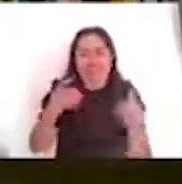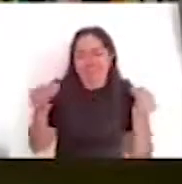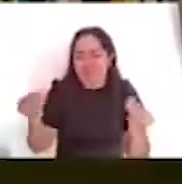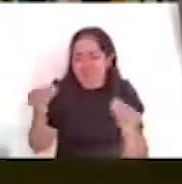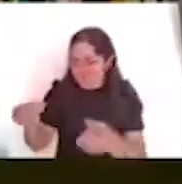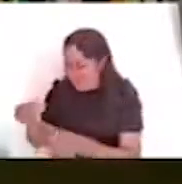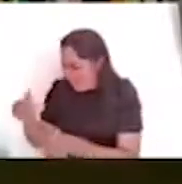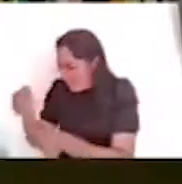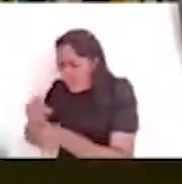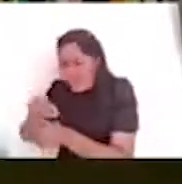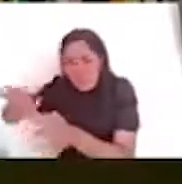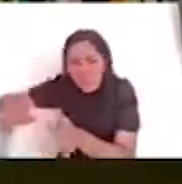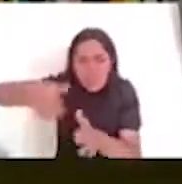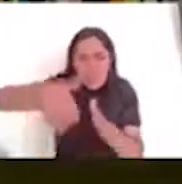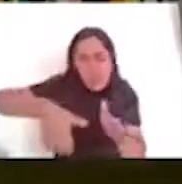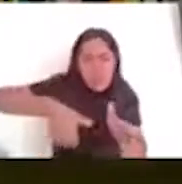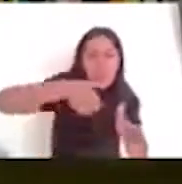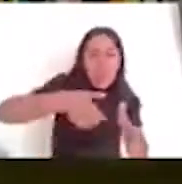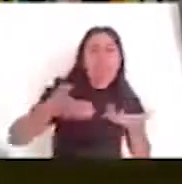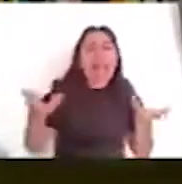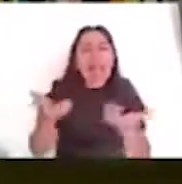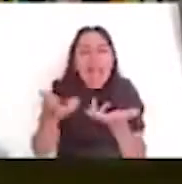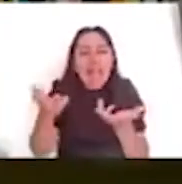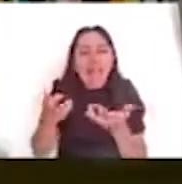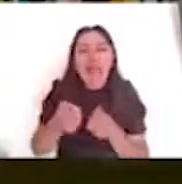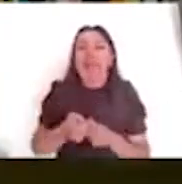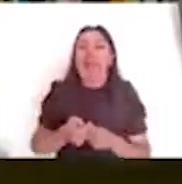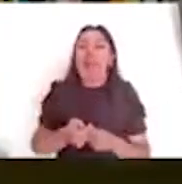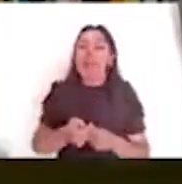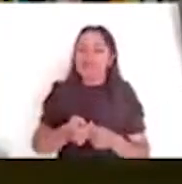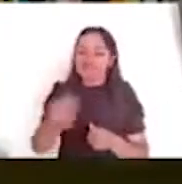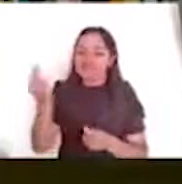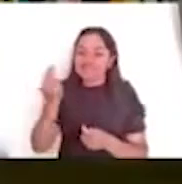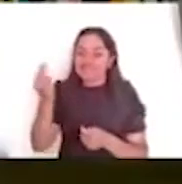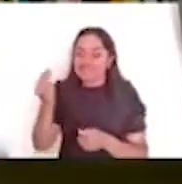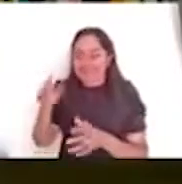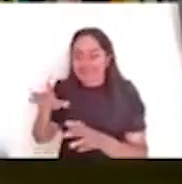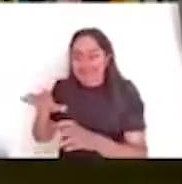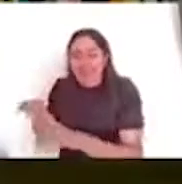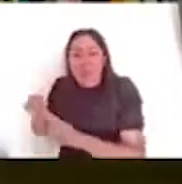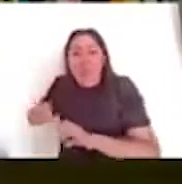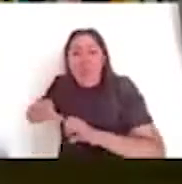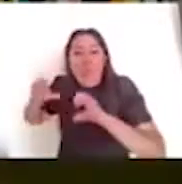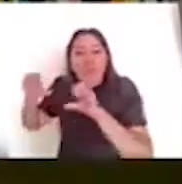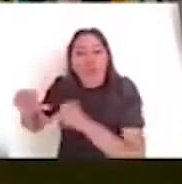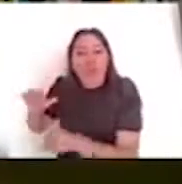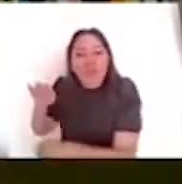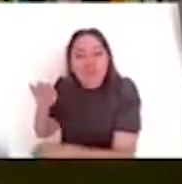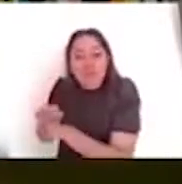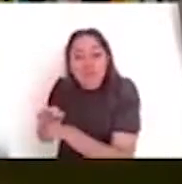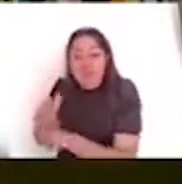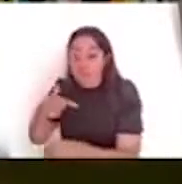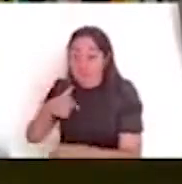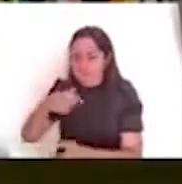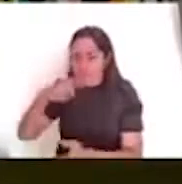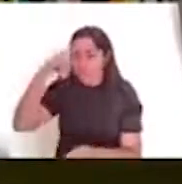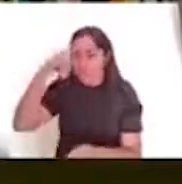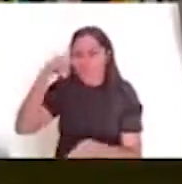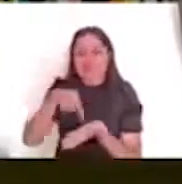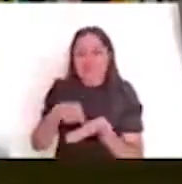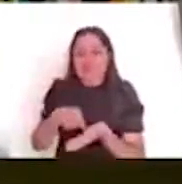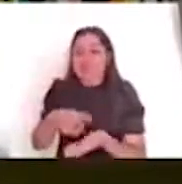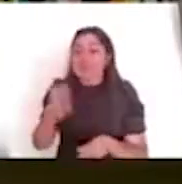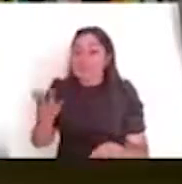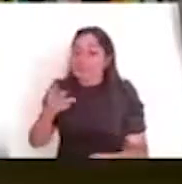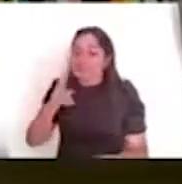pues, lo que, pues, se trata, pues, es de preservar y, sobre todo, yo creo que también es una, es una responsabilidad de